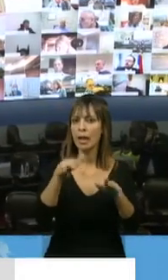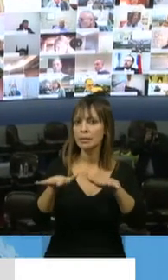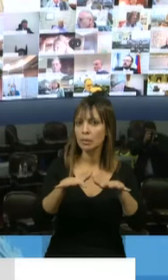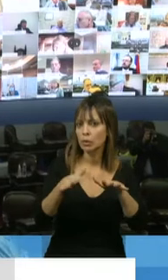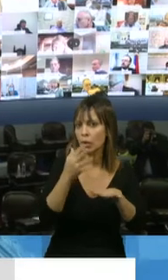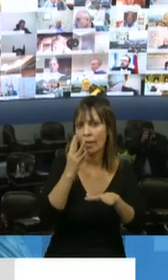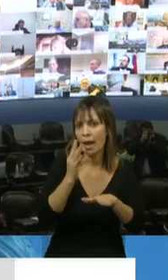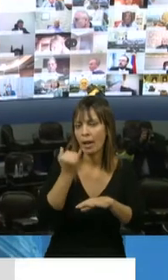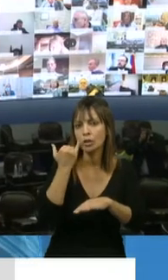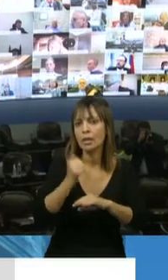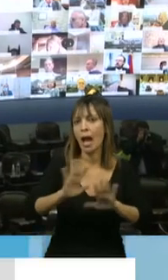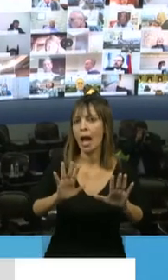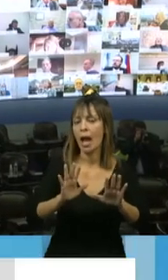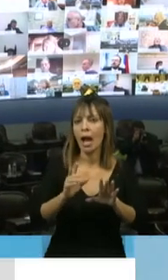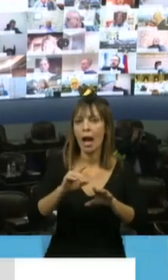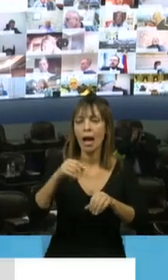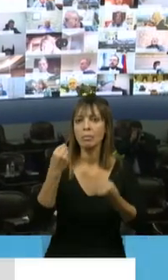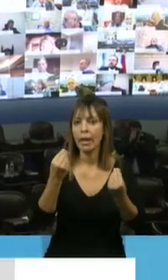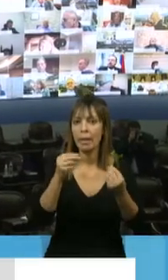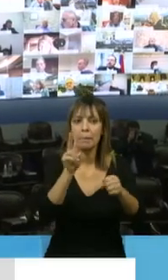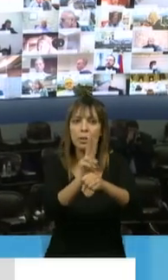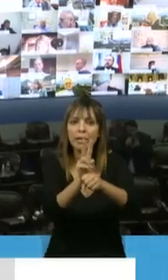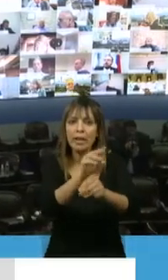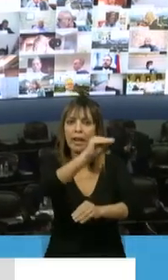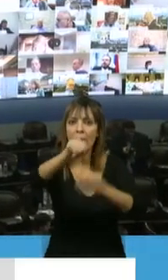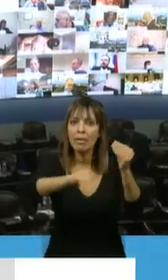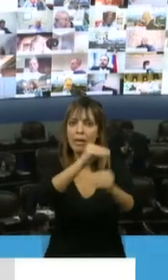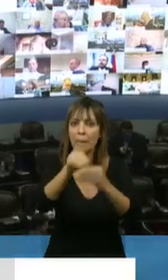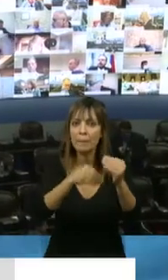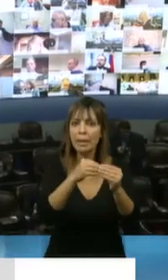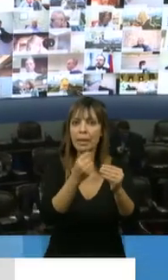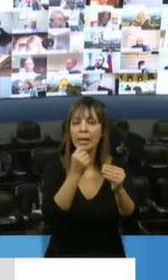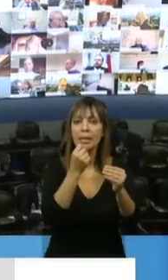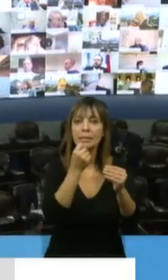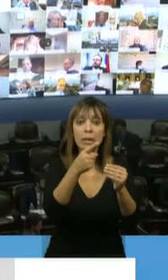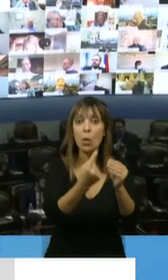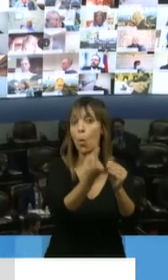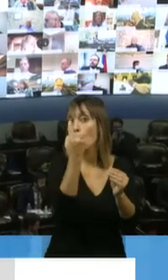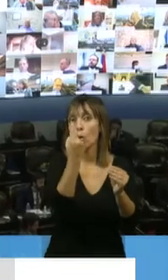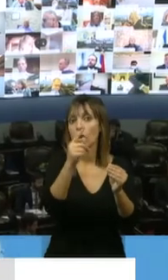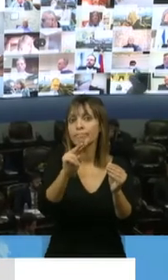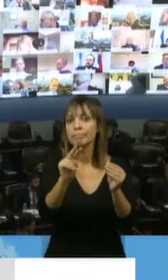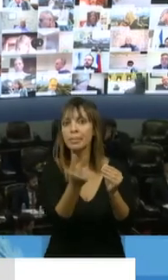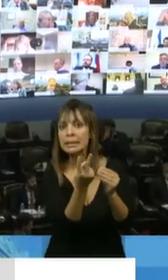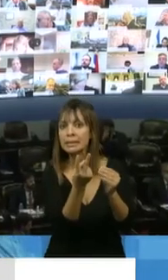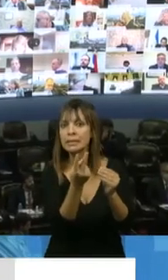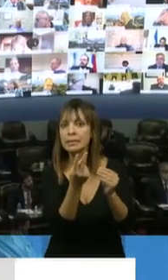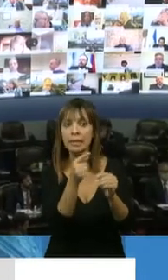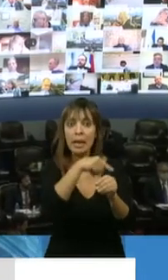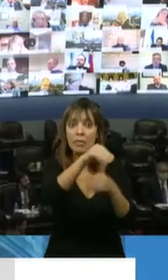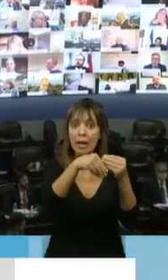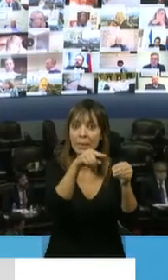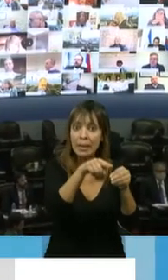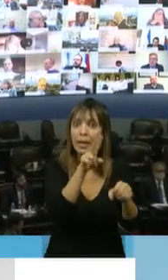es proteger a una familia después que un miembro de la familia ya no está me parece que es una